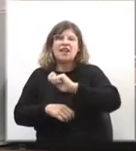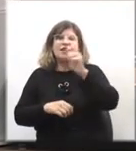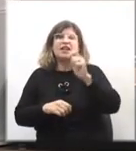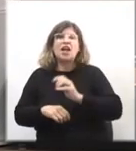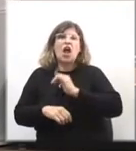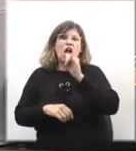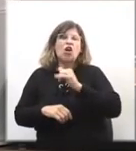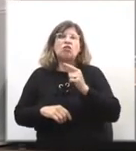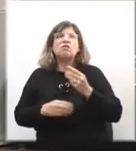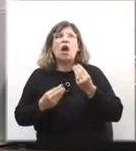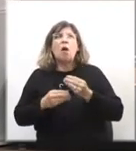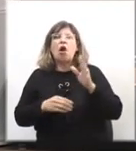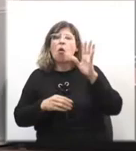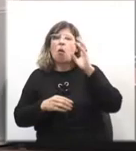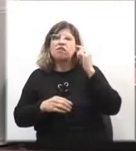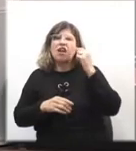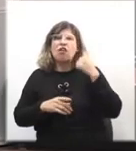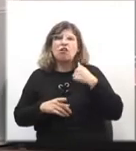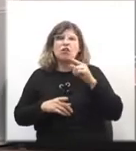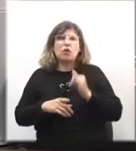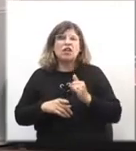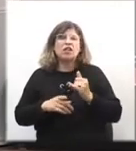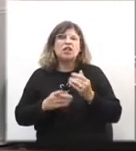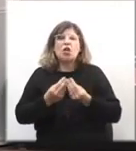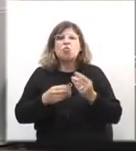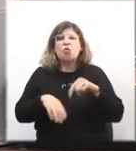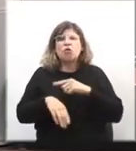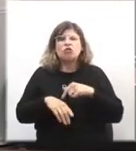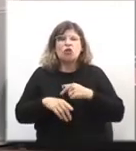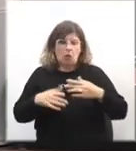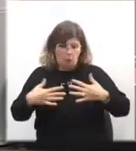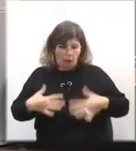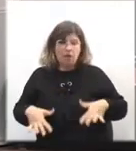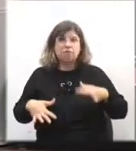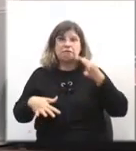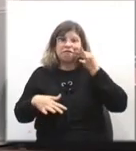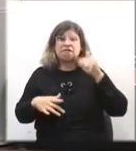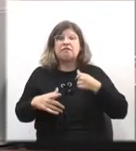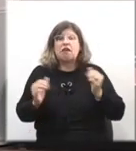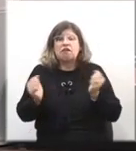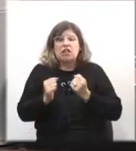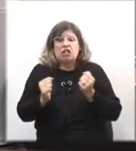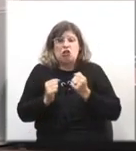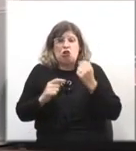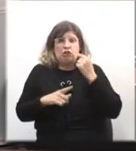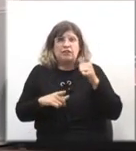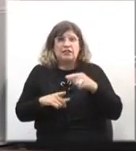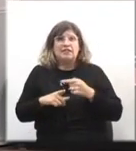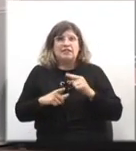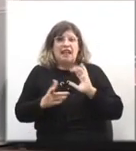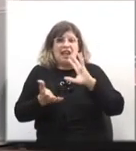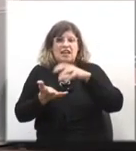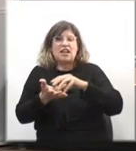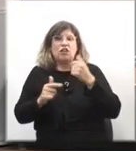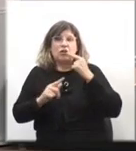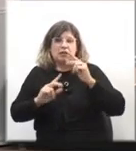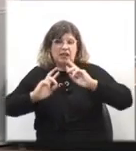cómo recordaba lo que lo tenía mucho rato en ropa interior, pasando frío en el lugar que lo